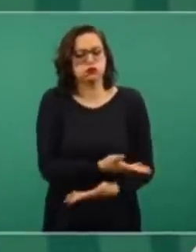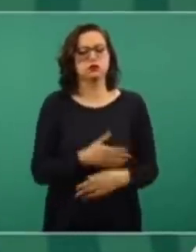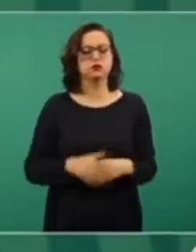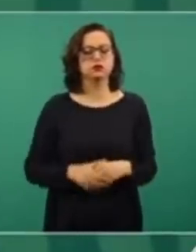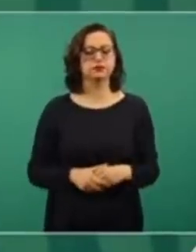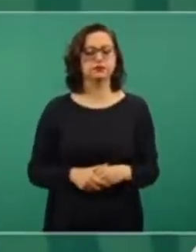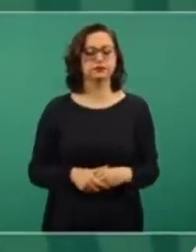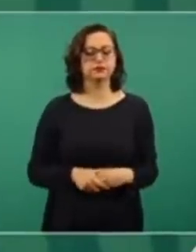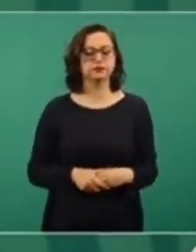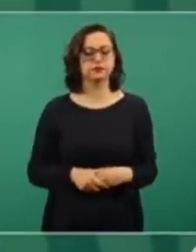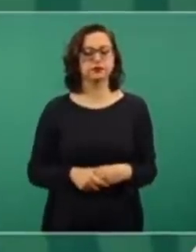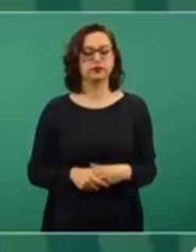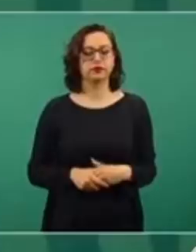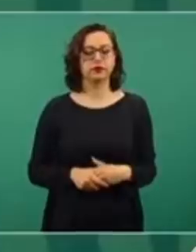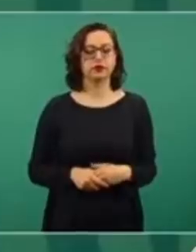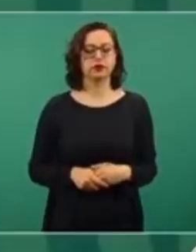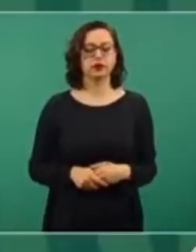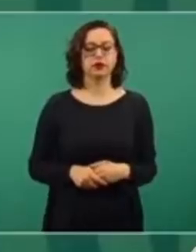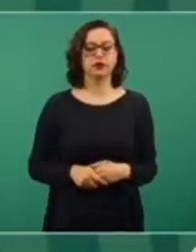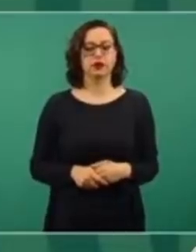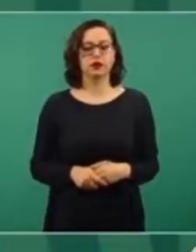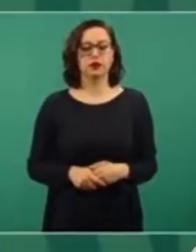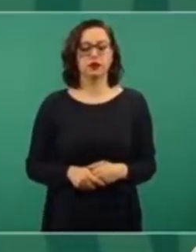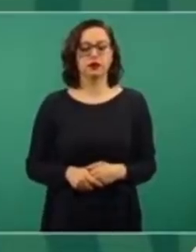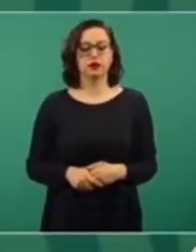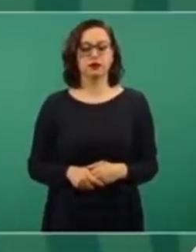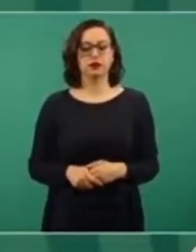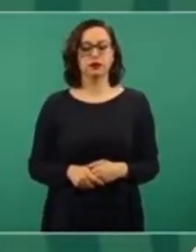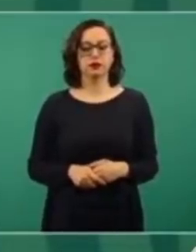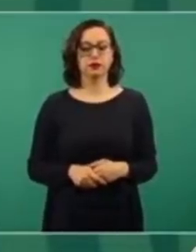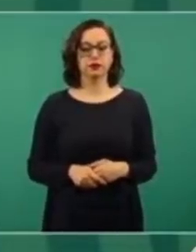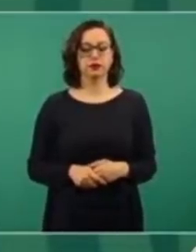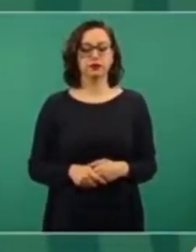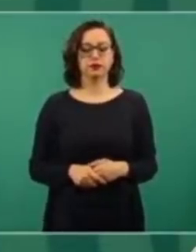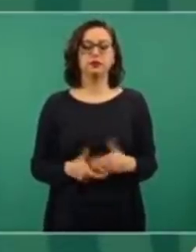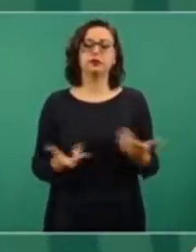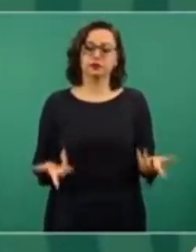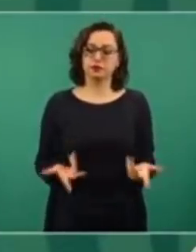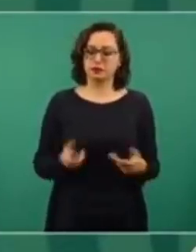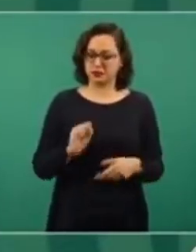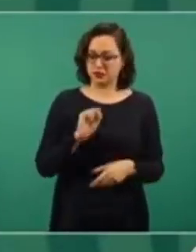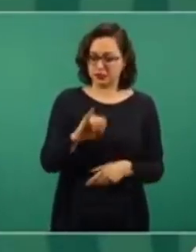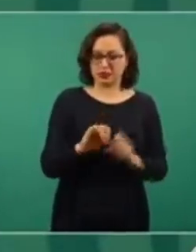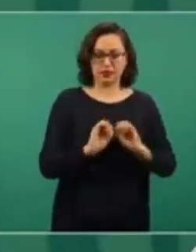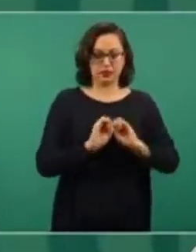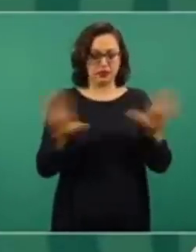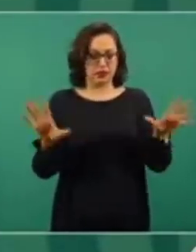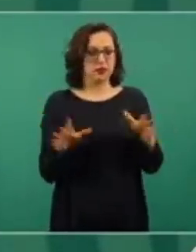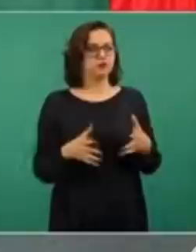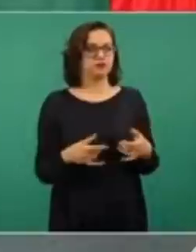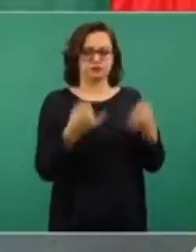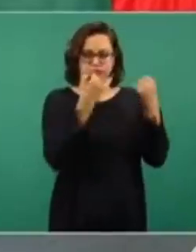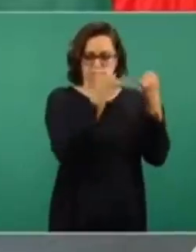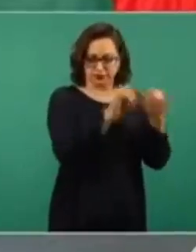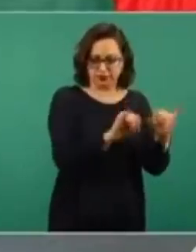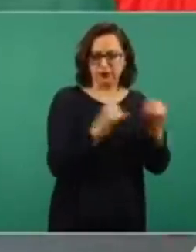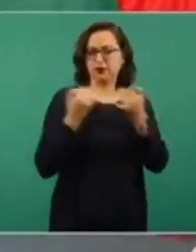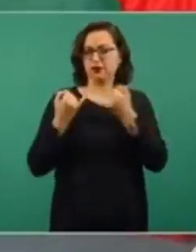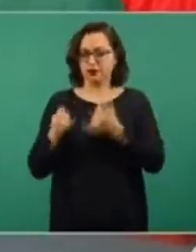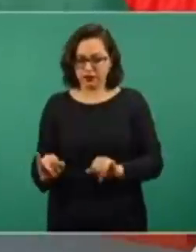desde luego con independencia. que este